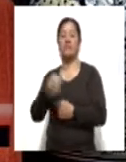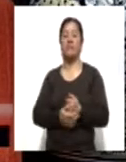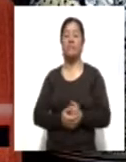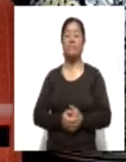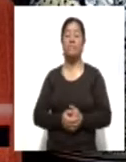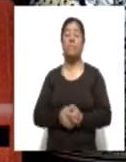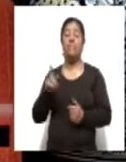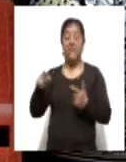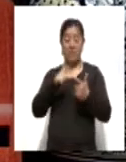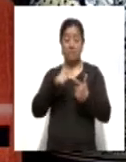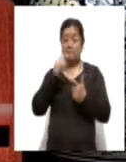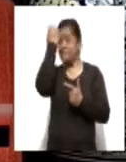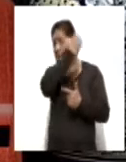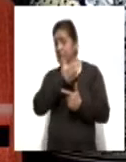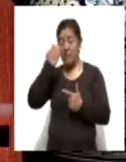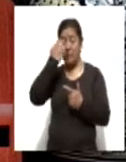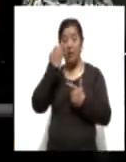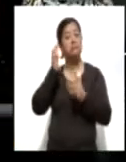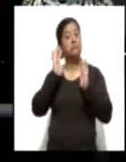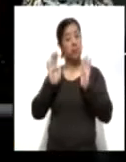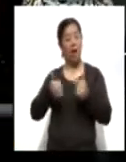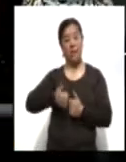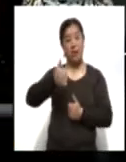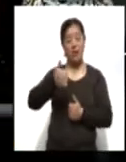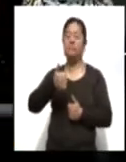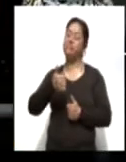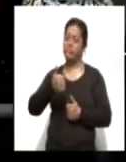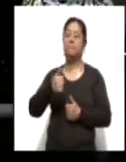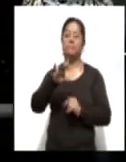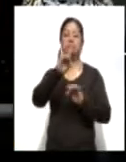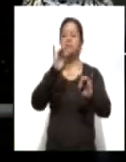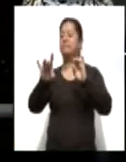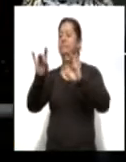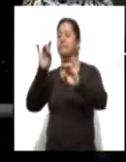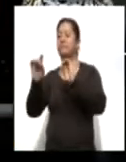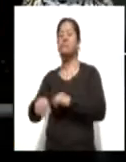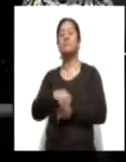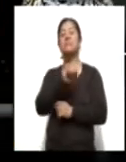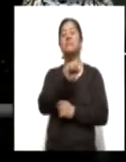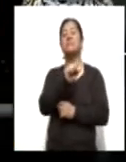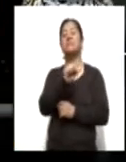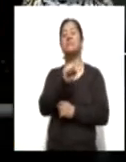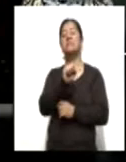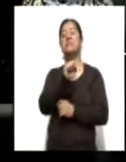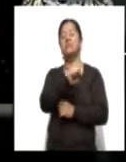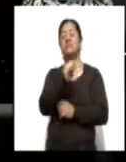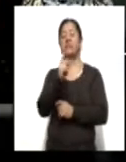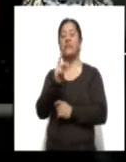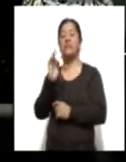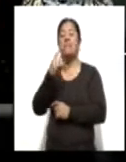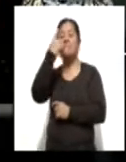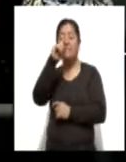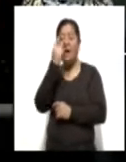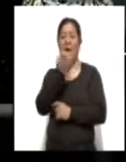esta evaluación de control de confianza son reclutados por el Servicio de Protección Federal para la academia.